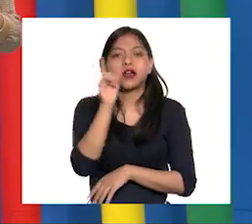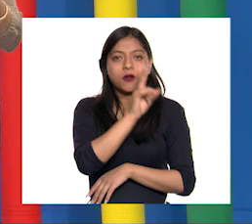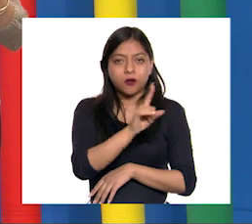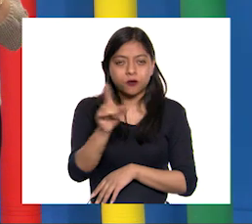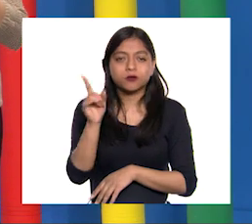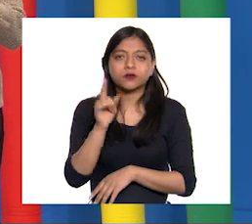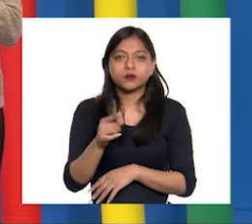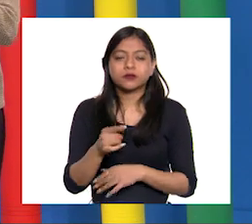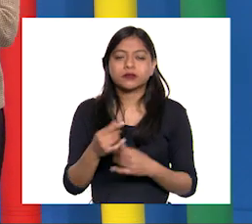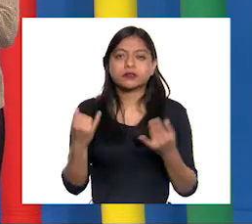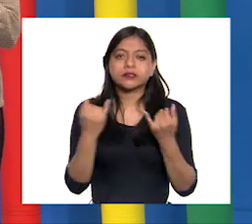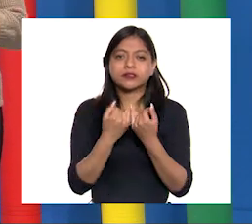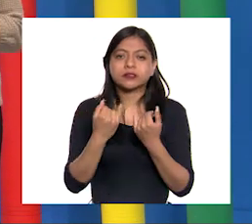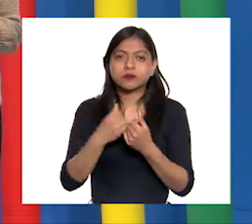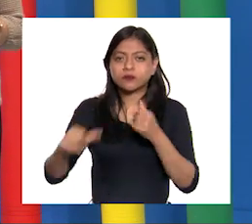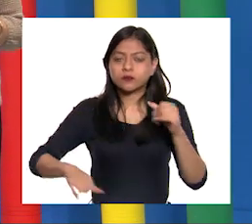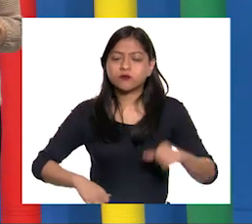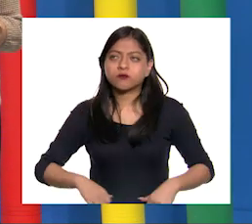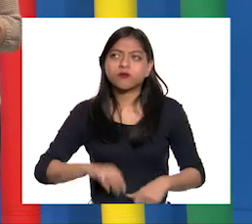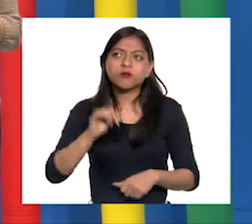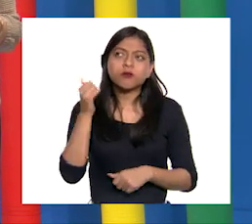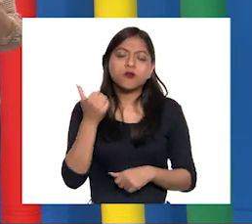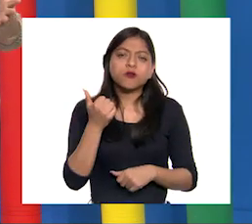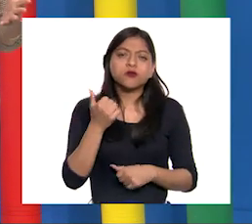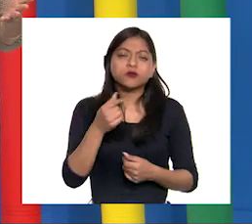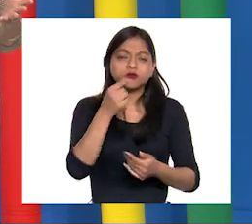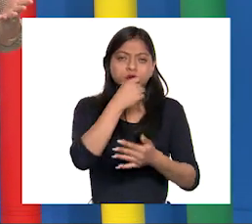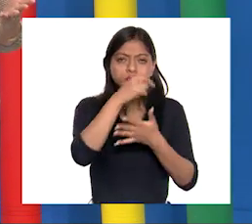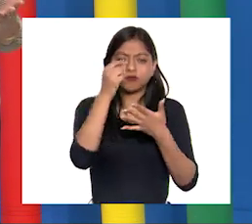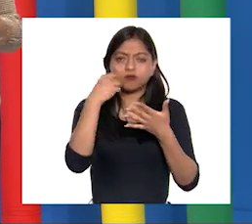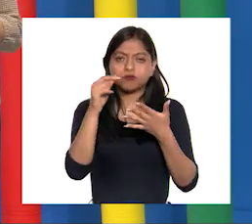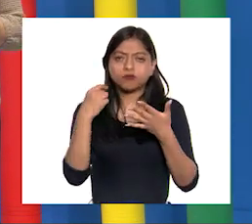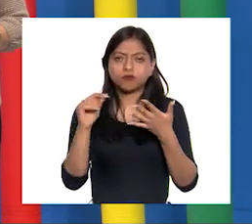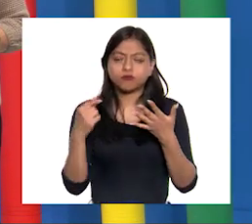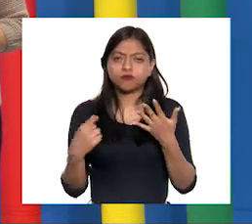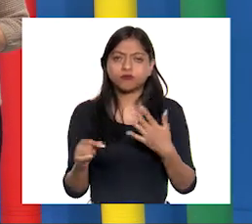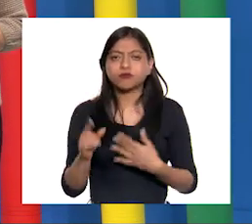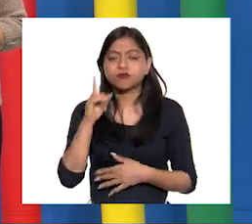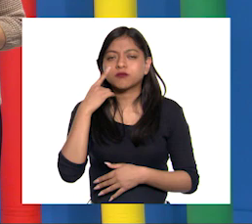marcando algunas otras de nuestras actividades en el organizador que también contaminan